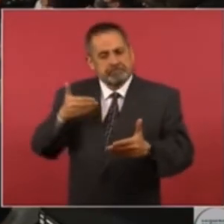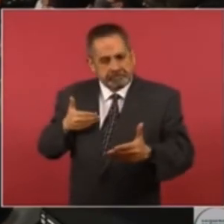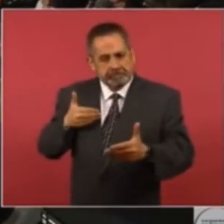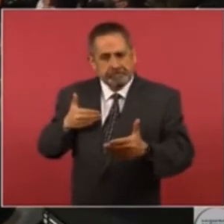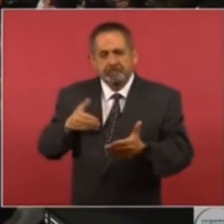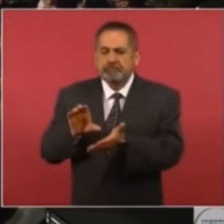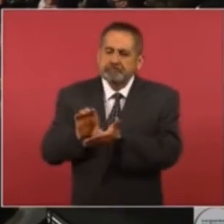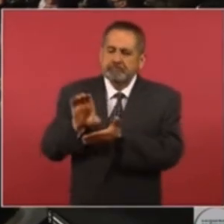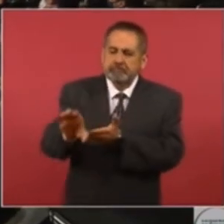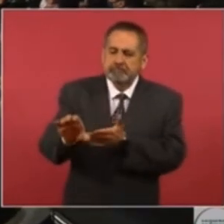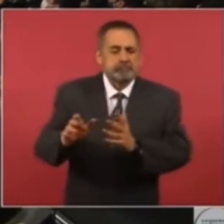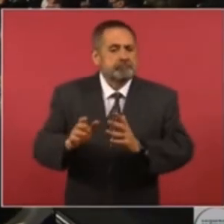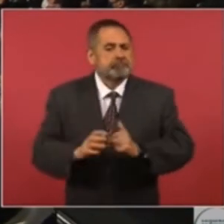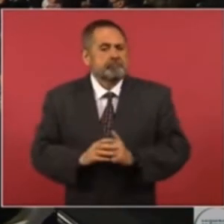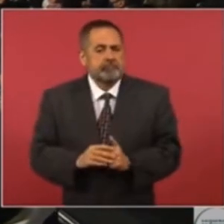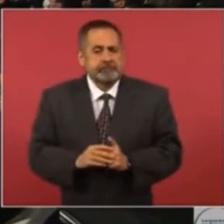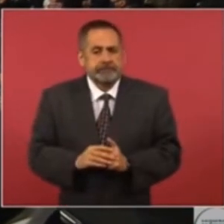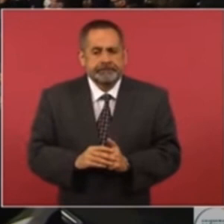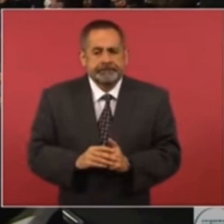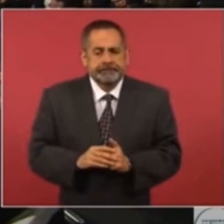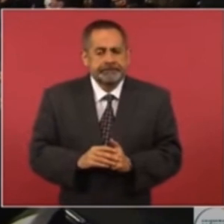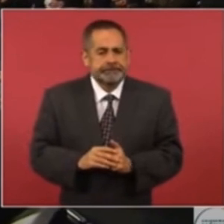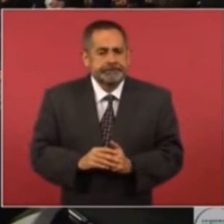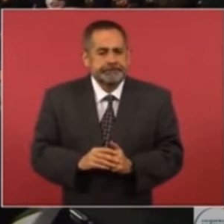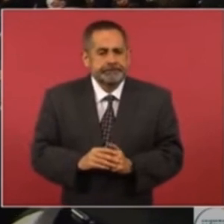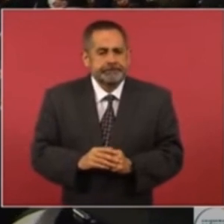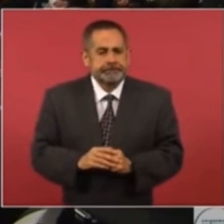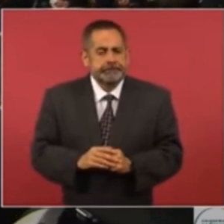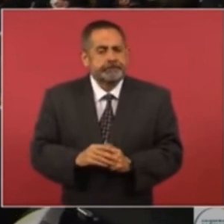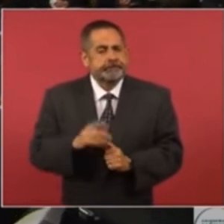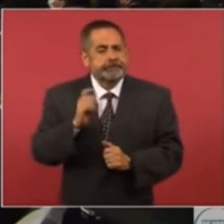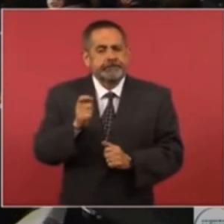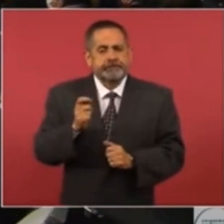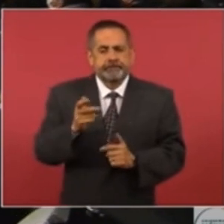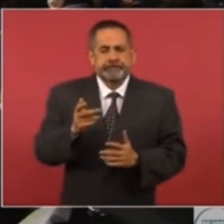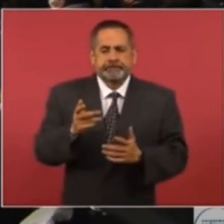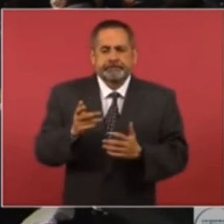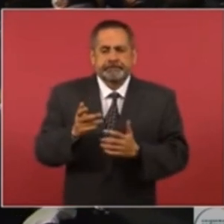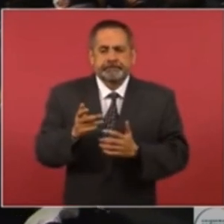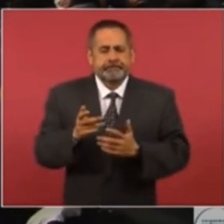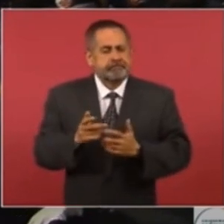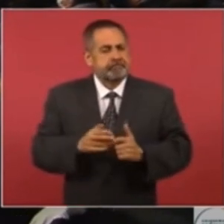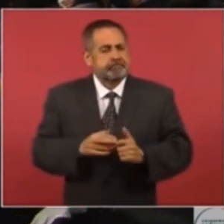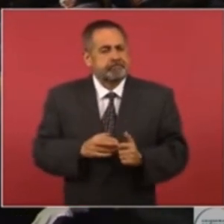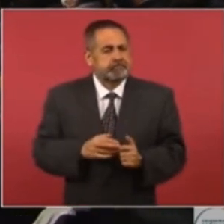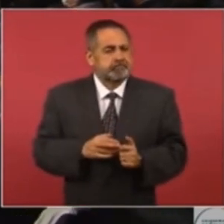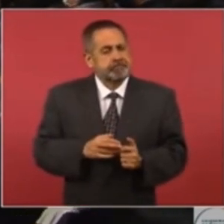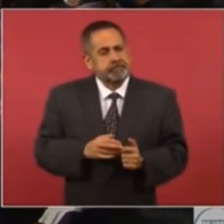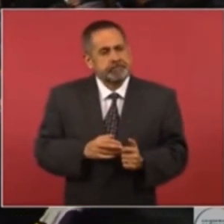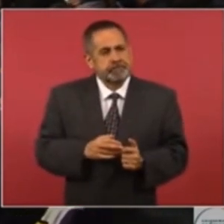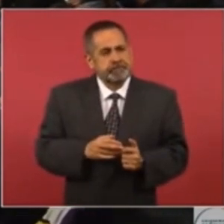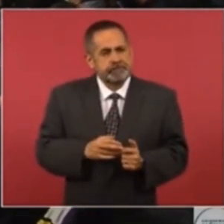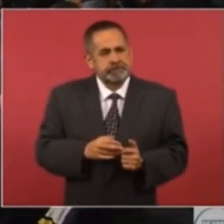En de entregar un